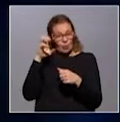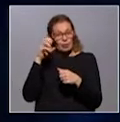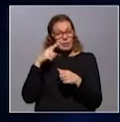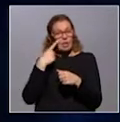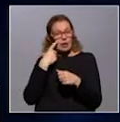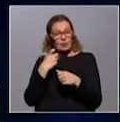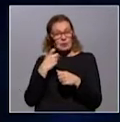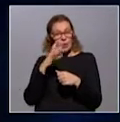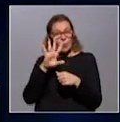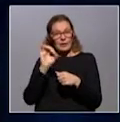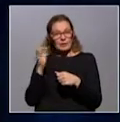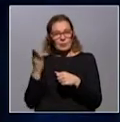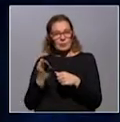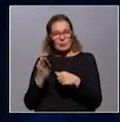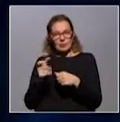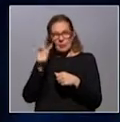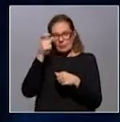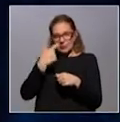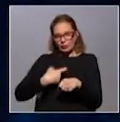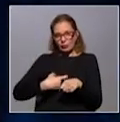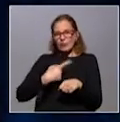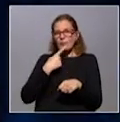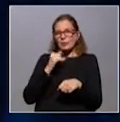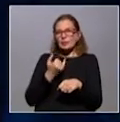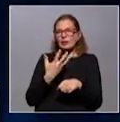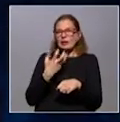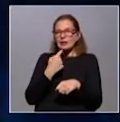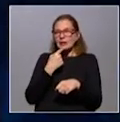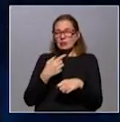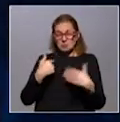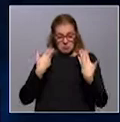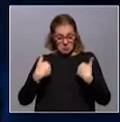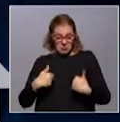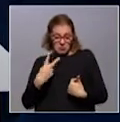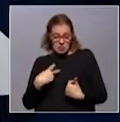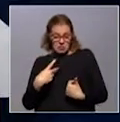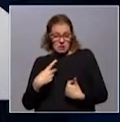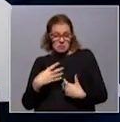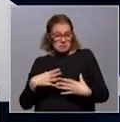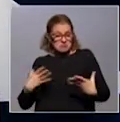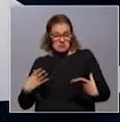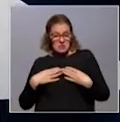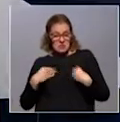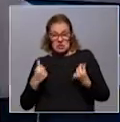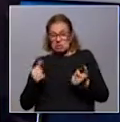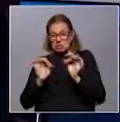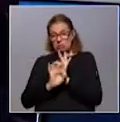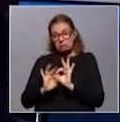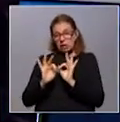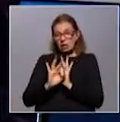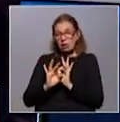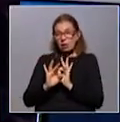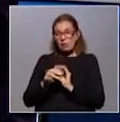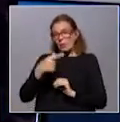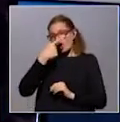puede llegar hasta 40% de asintomáticos. ¿Qué quiere decir? Puede verme a mí normal, no estoy con ninguna sintomatología tipo